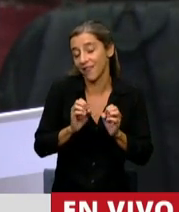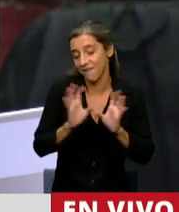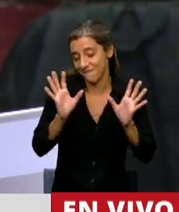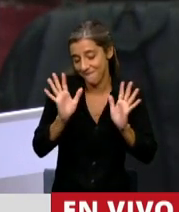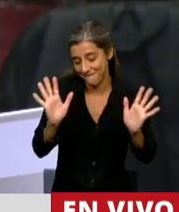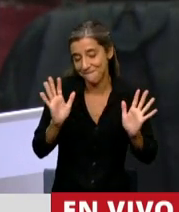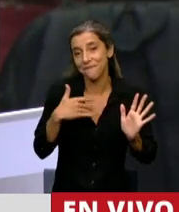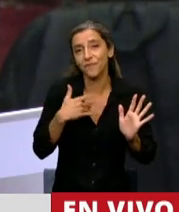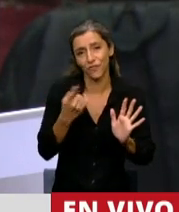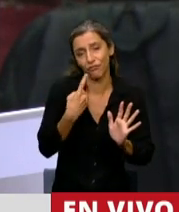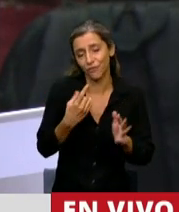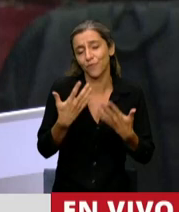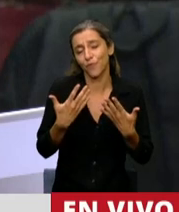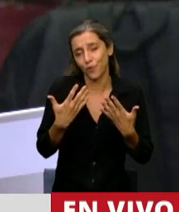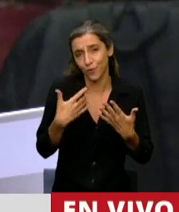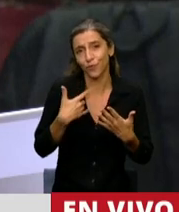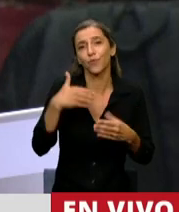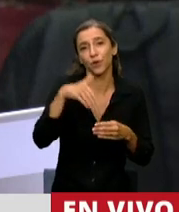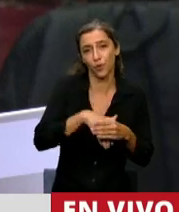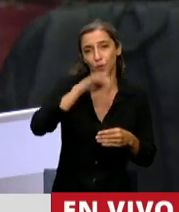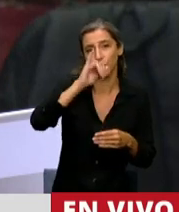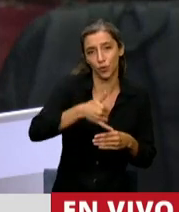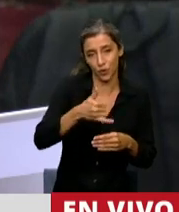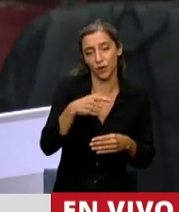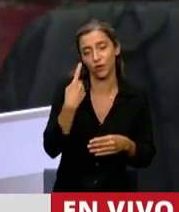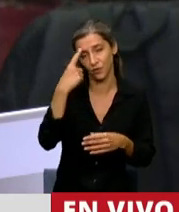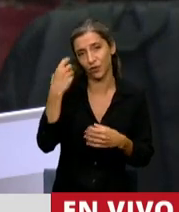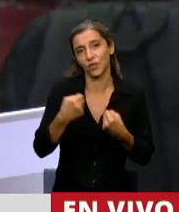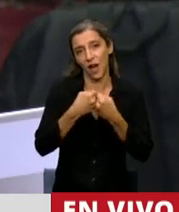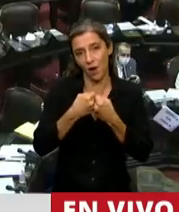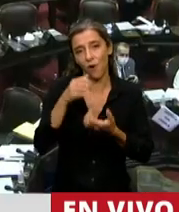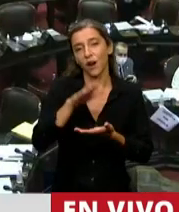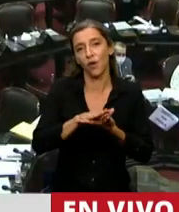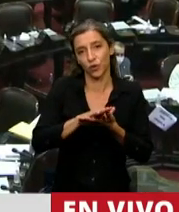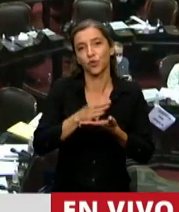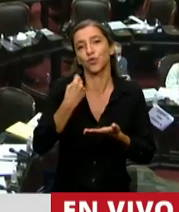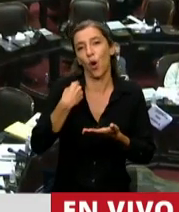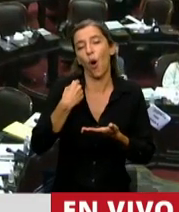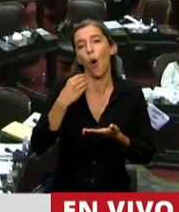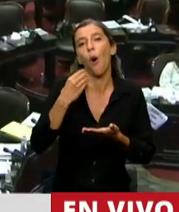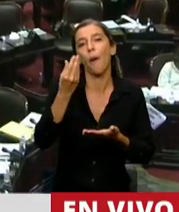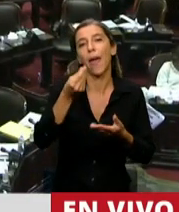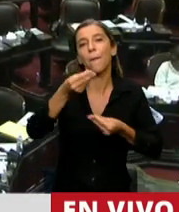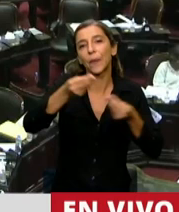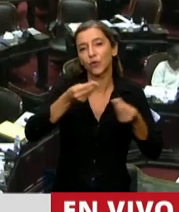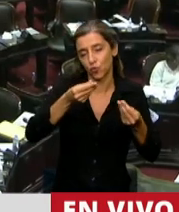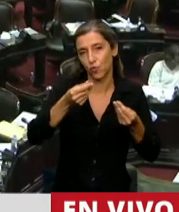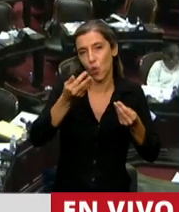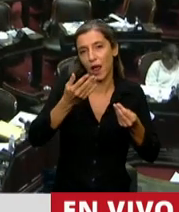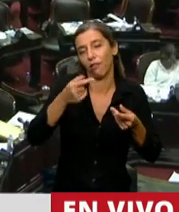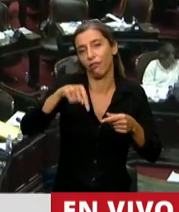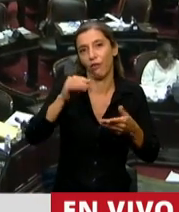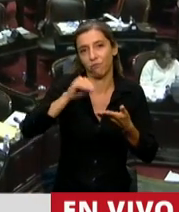Vamos a votar a favor, desde luego, y nos parece muy bien aumentar el presupuesto de ciencia y tecnología, pero tengo una mala noticia. Un aumento de presupuesto